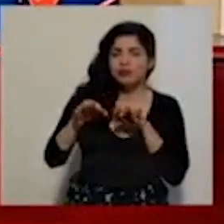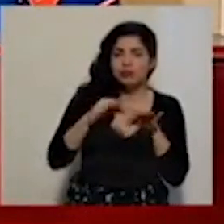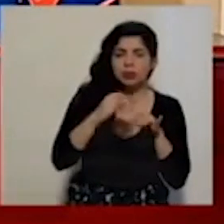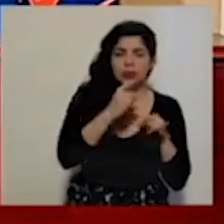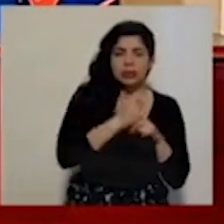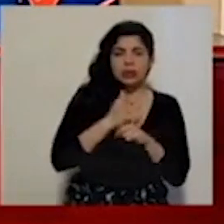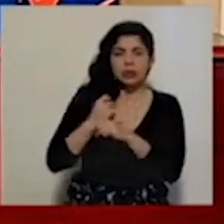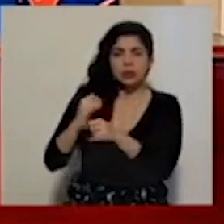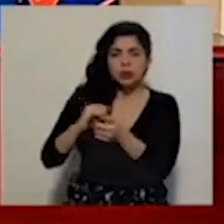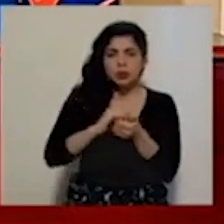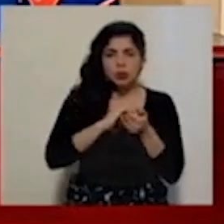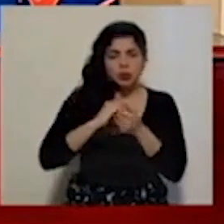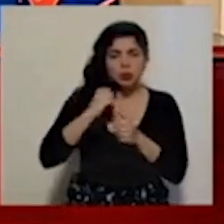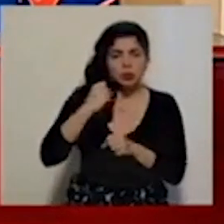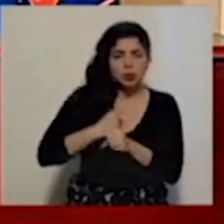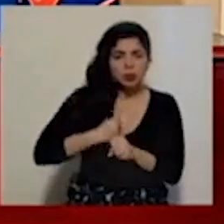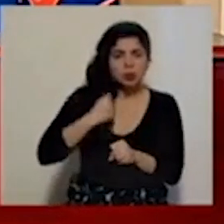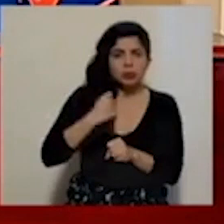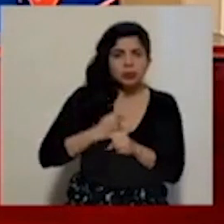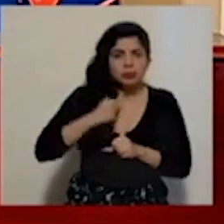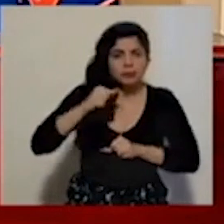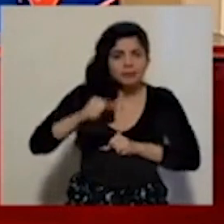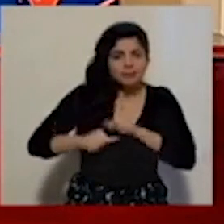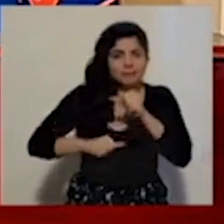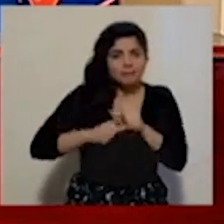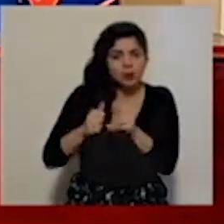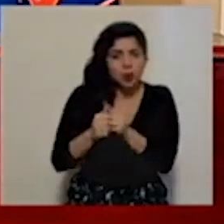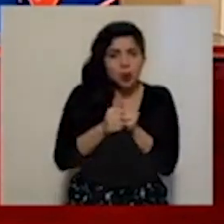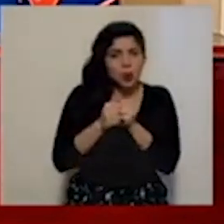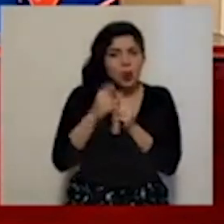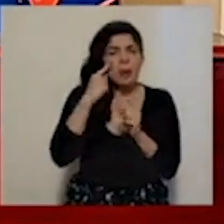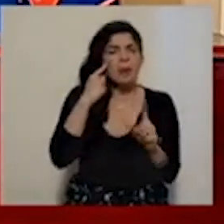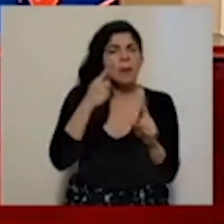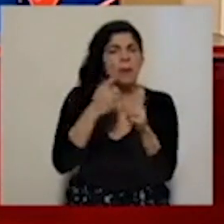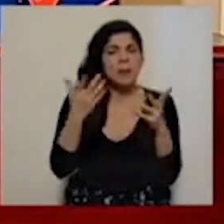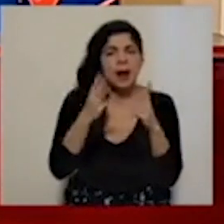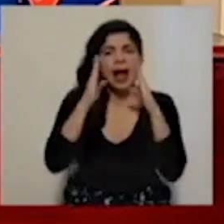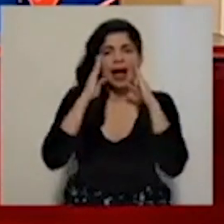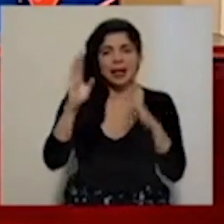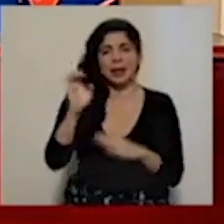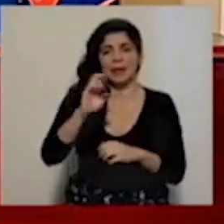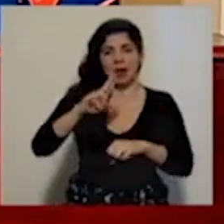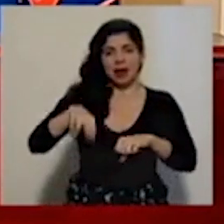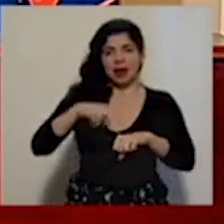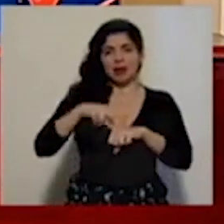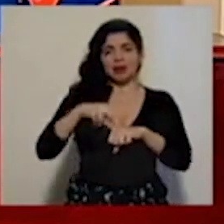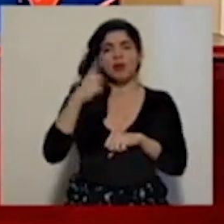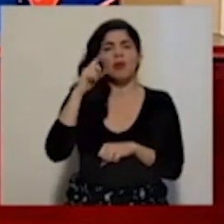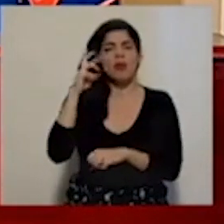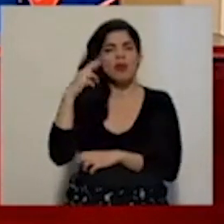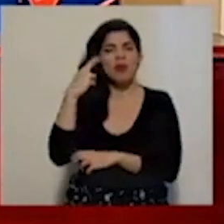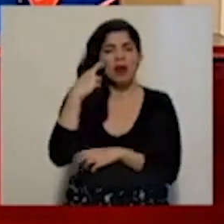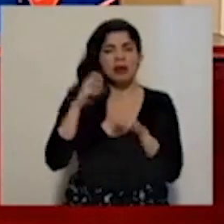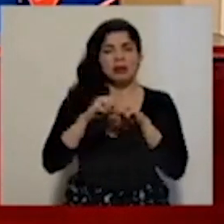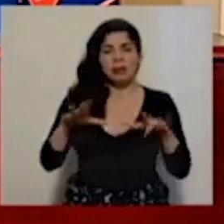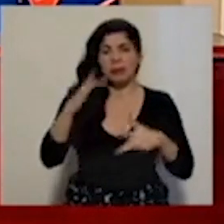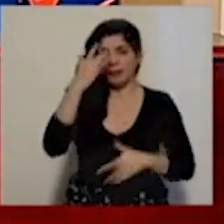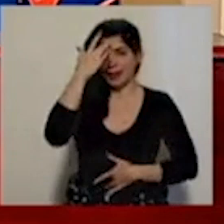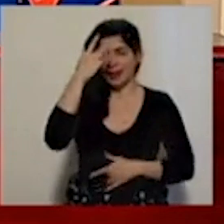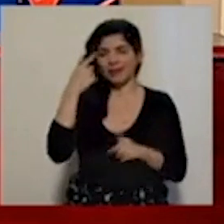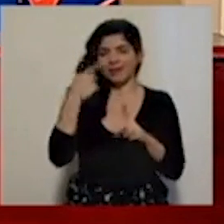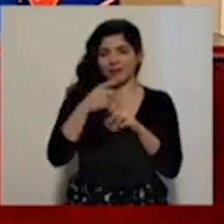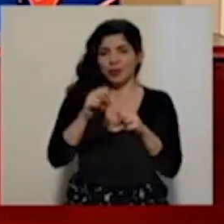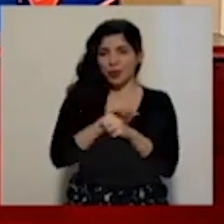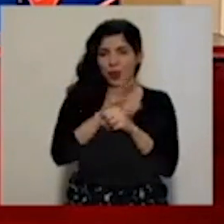y los esfuerzos conjuntos que se realizan para atender la emergencia nacional a raíz de la pandemia por la COVID